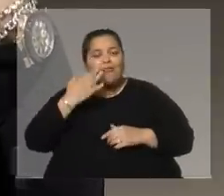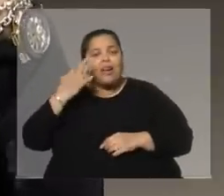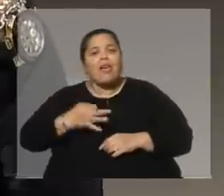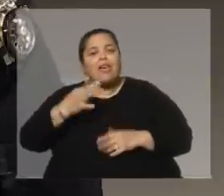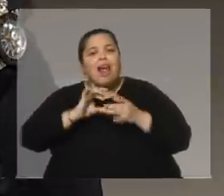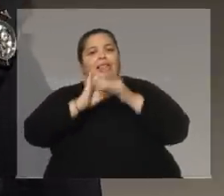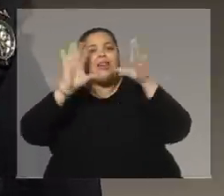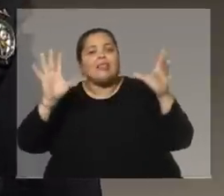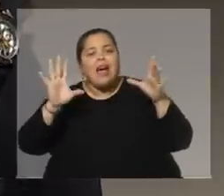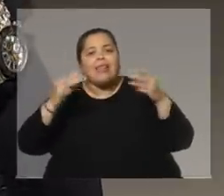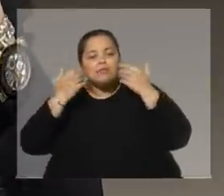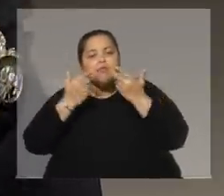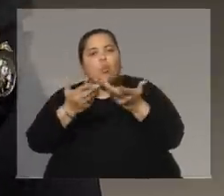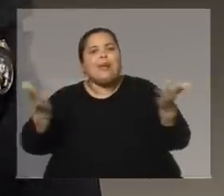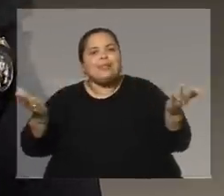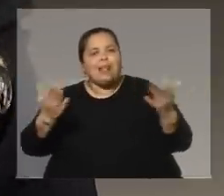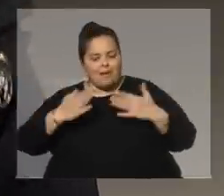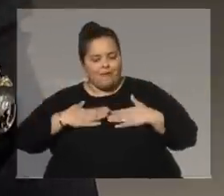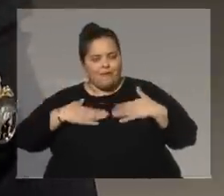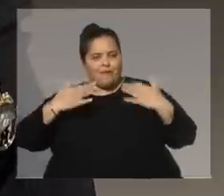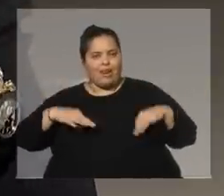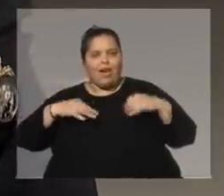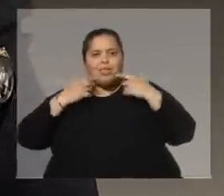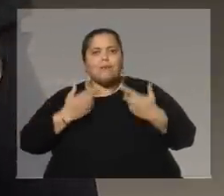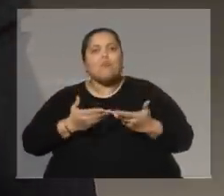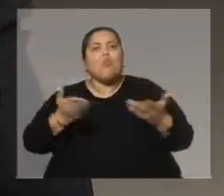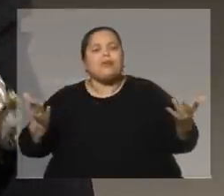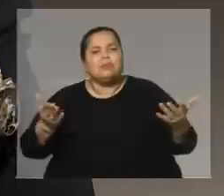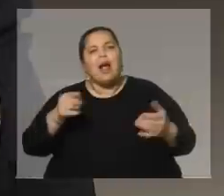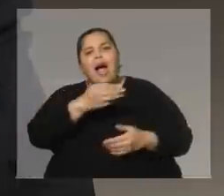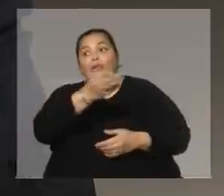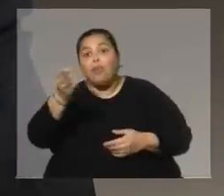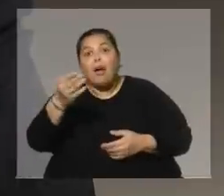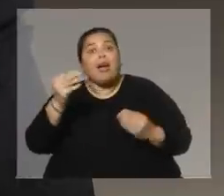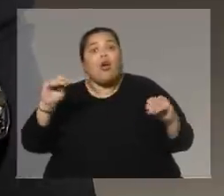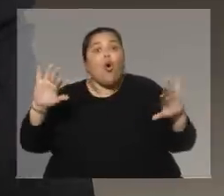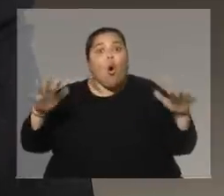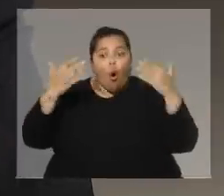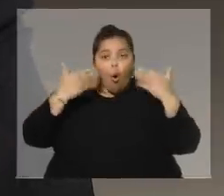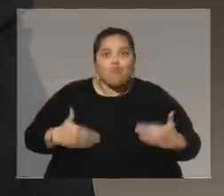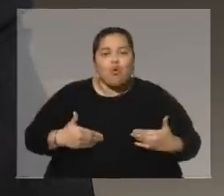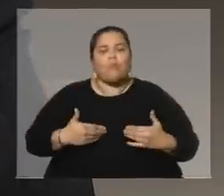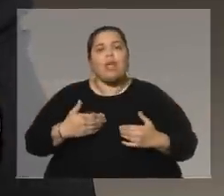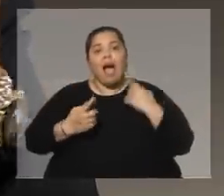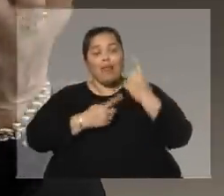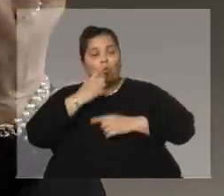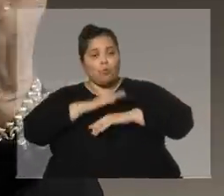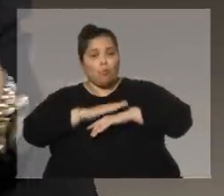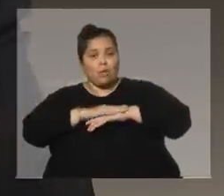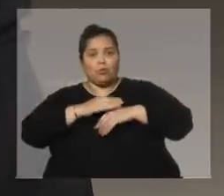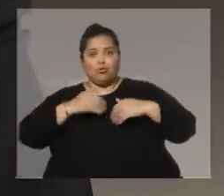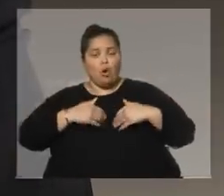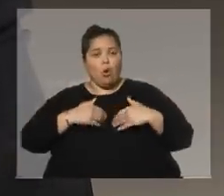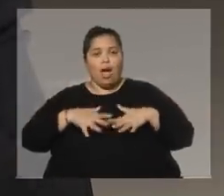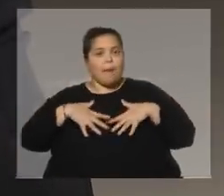es ser auténticamente uno. De mostrarle a los demás lo que uno es. Y a mí hay momentos que yo me emociono.